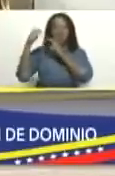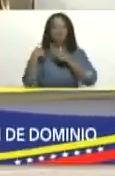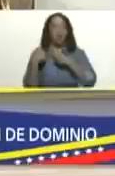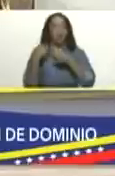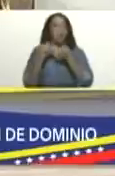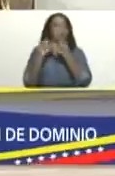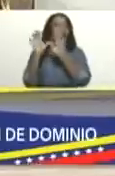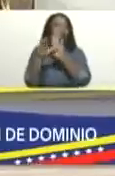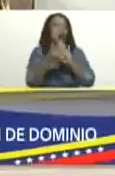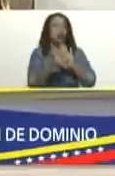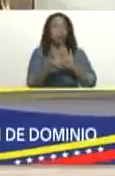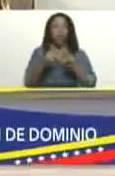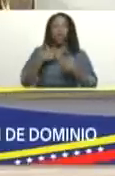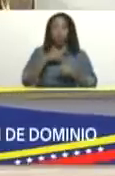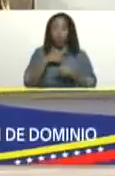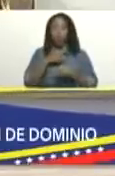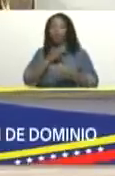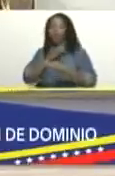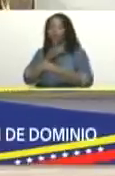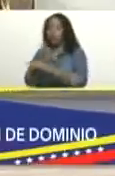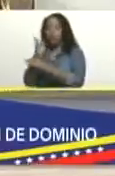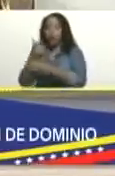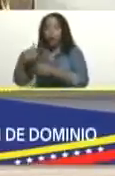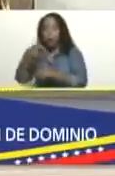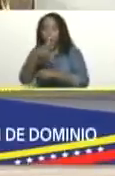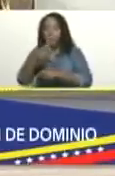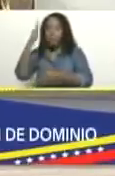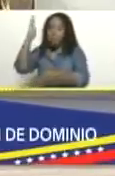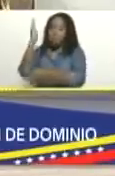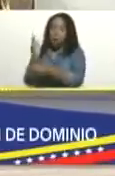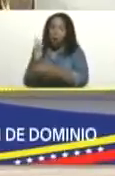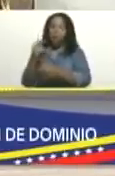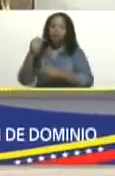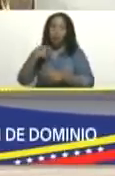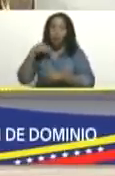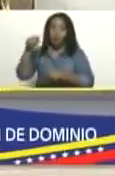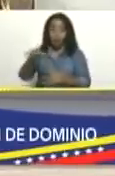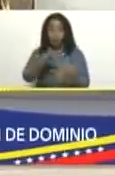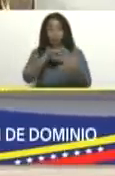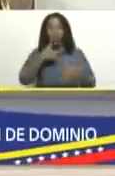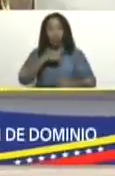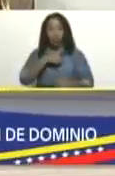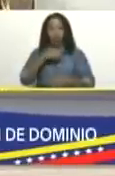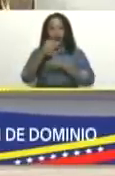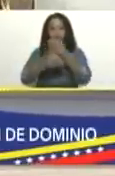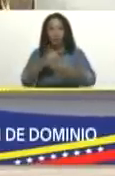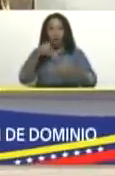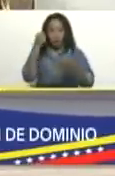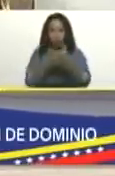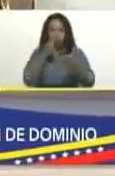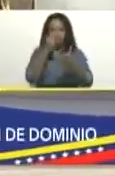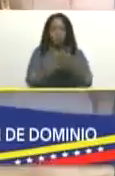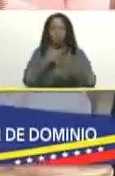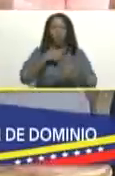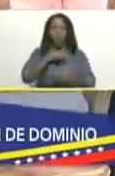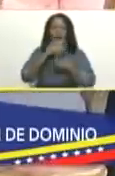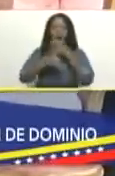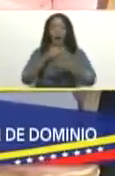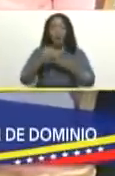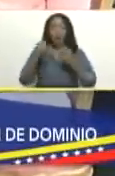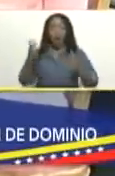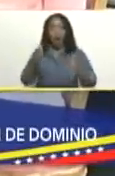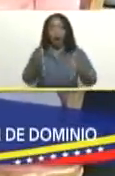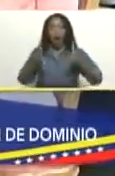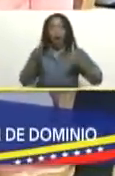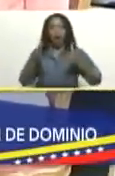y vamos a ir por ellos. Yo se los juro a este pueblo que esa batalla la vamos a dar y esa batalla la vamos a ganar